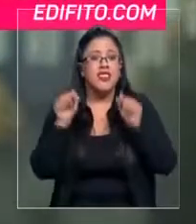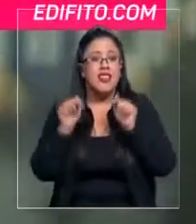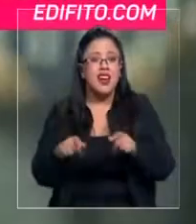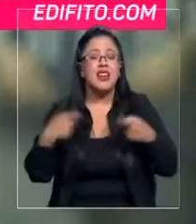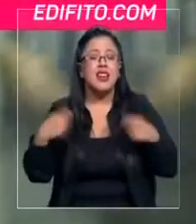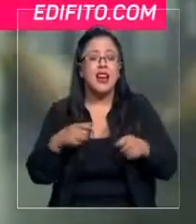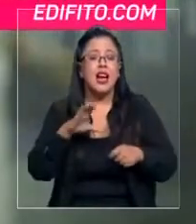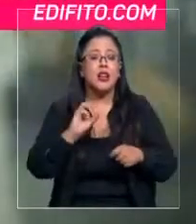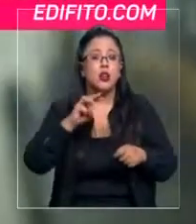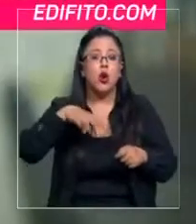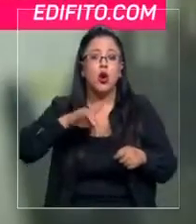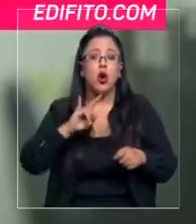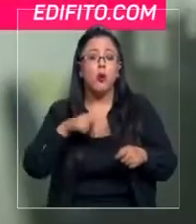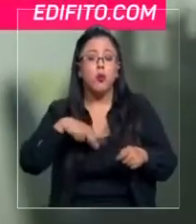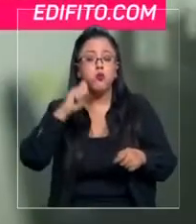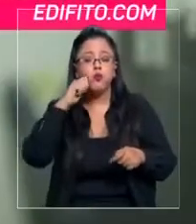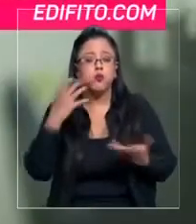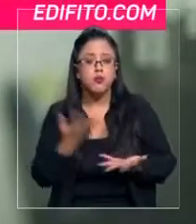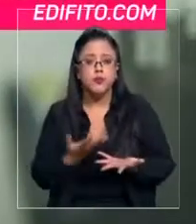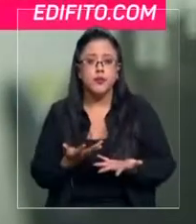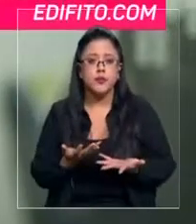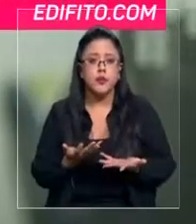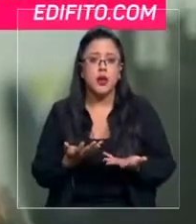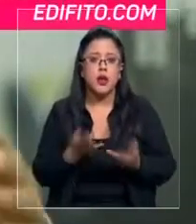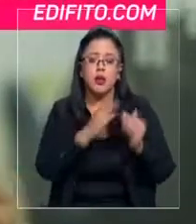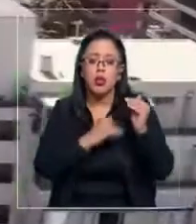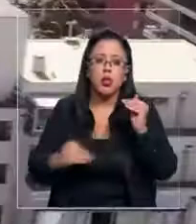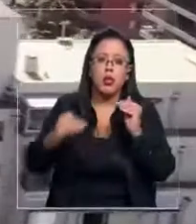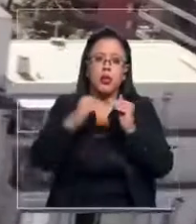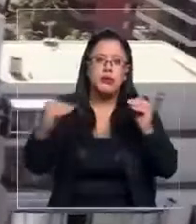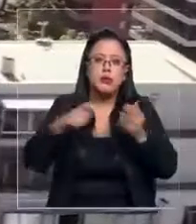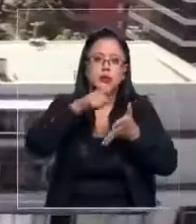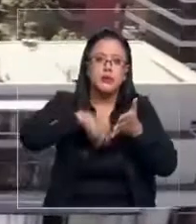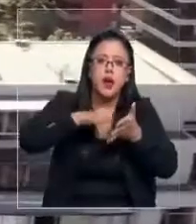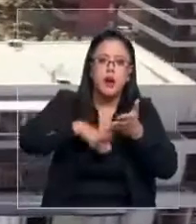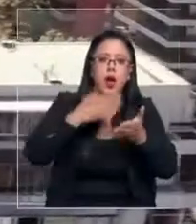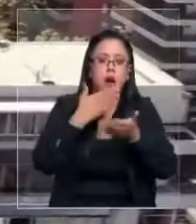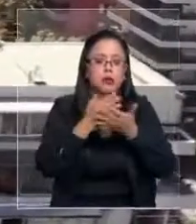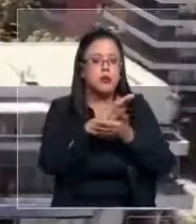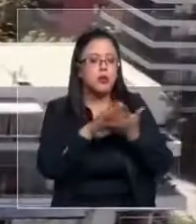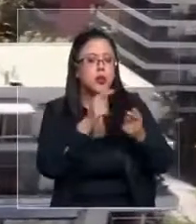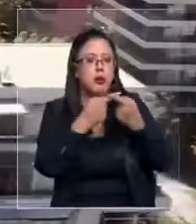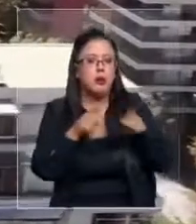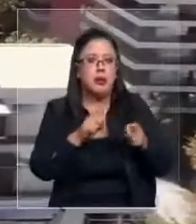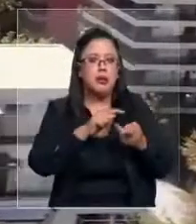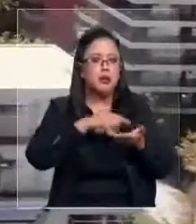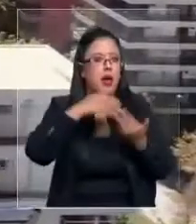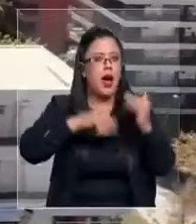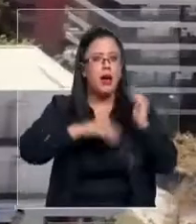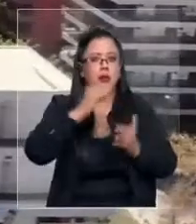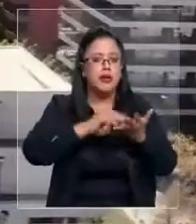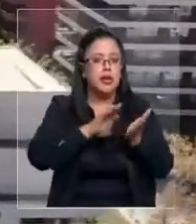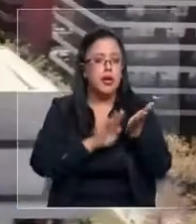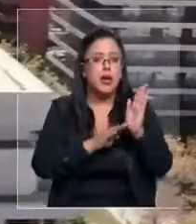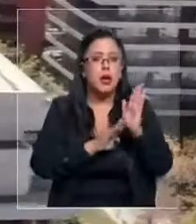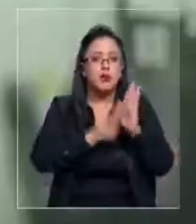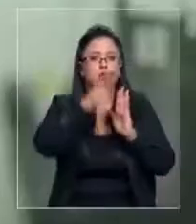general debería ser un gasto común que sea más o menos parejo mes a mes. Cuando hay diferencias, que un mes sube, otro mes baja, eso